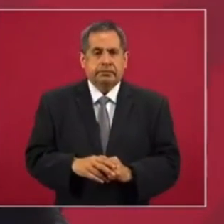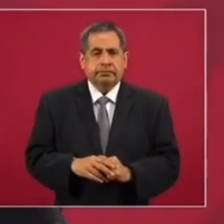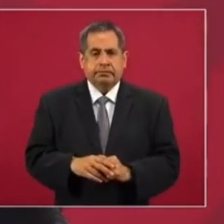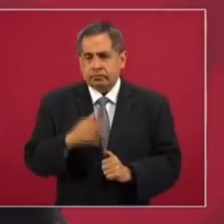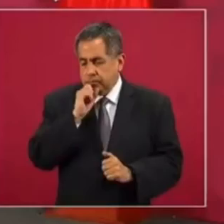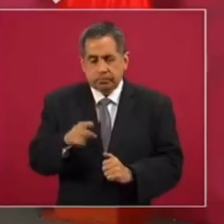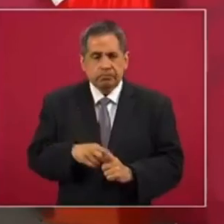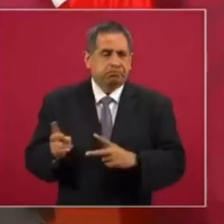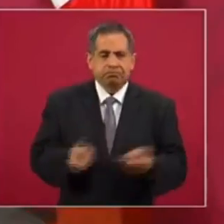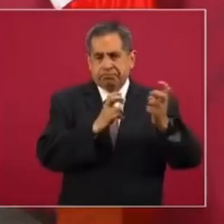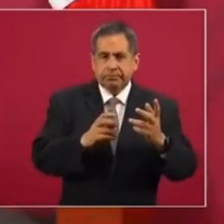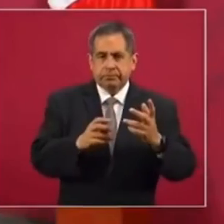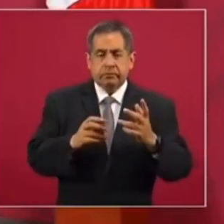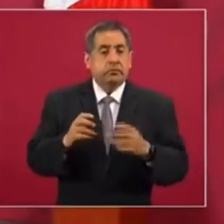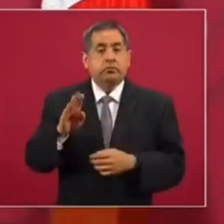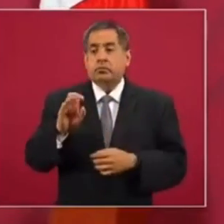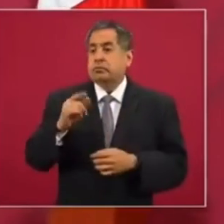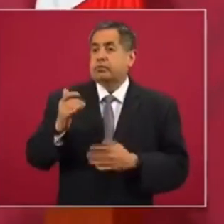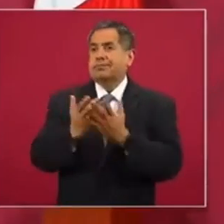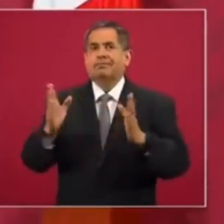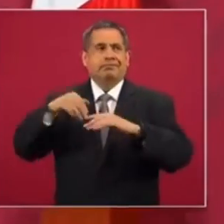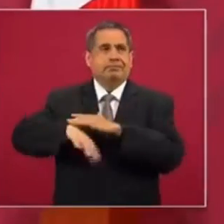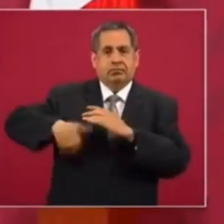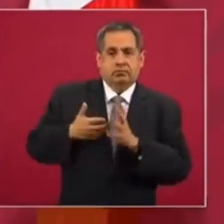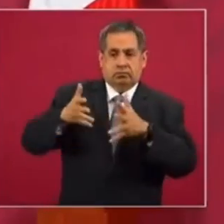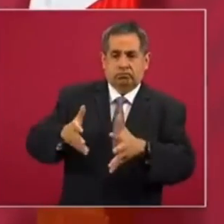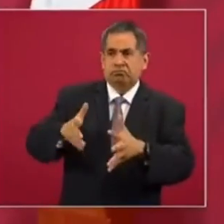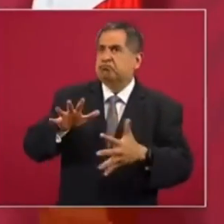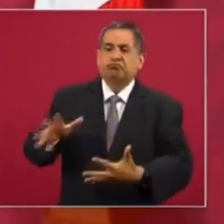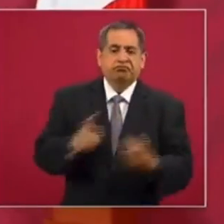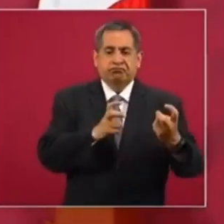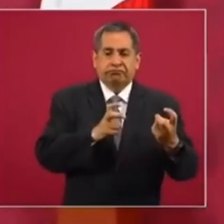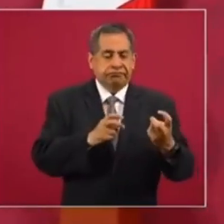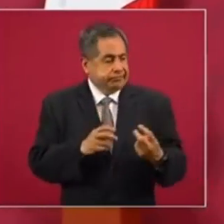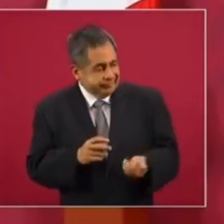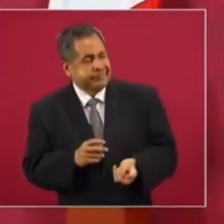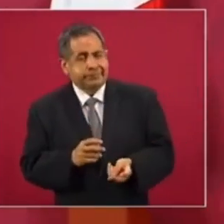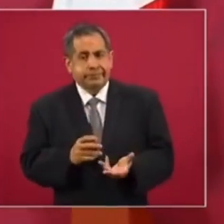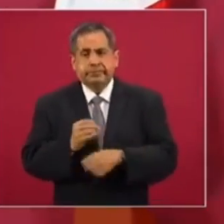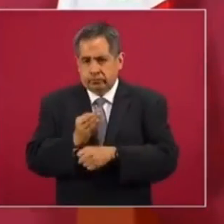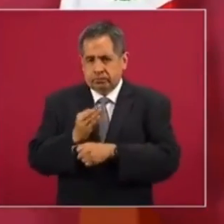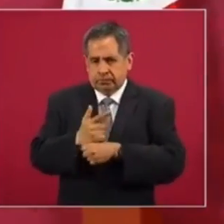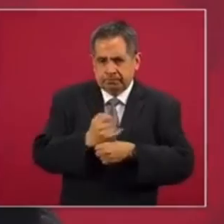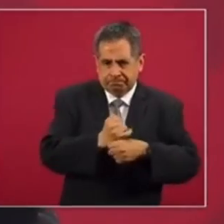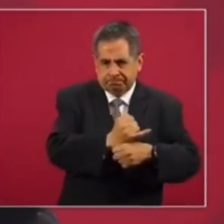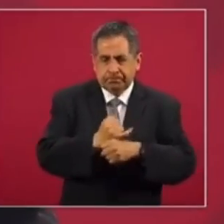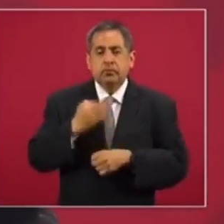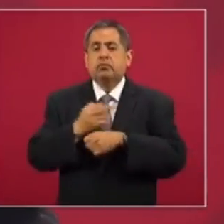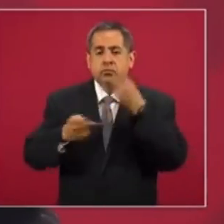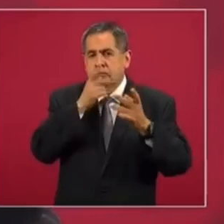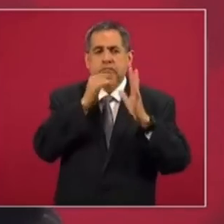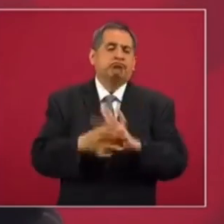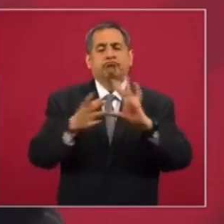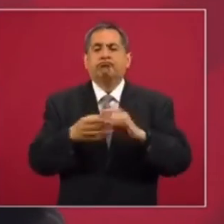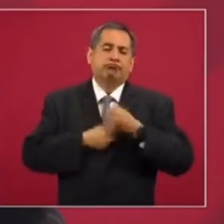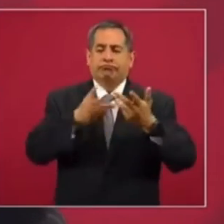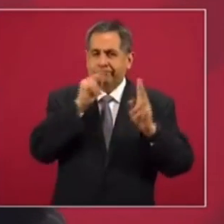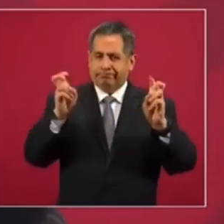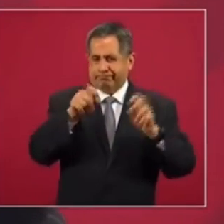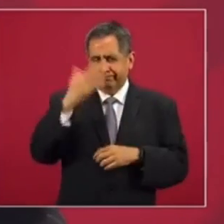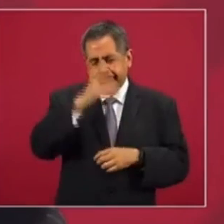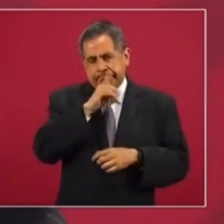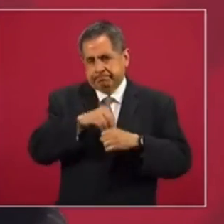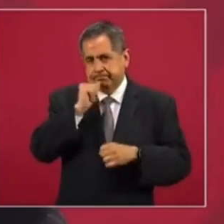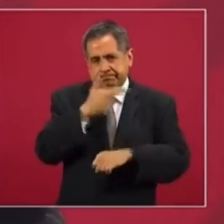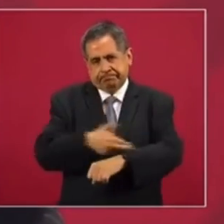Y nos roban una bodega de estos medicamentos. Entonces, se está haciendo la investigación, no puedo hablar más sobre el tema por